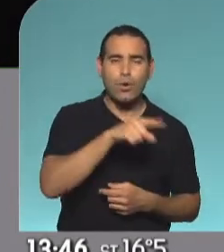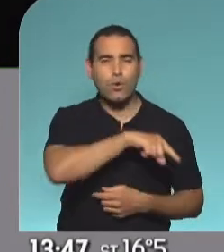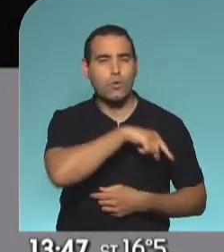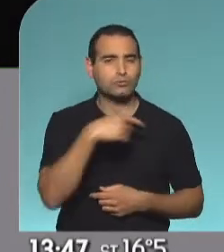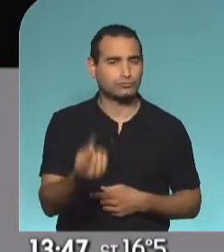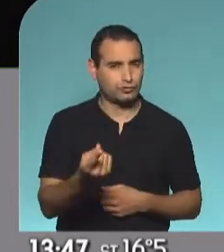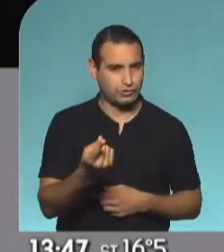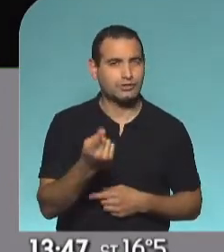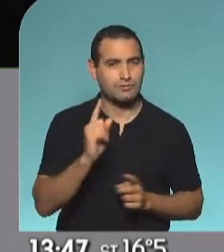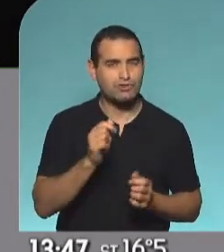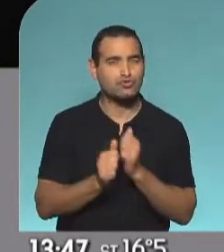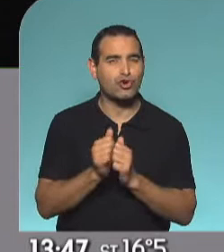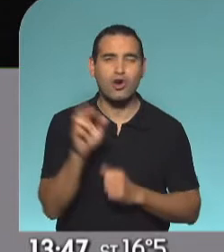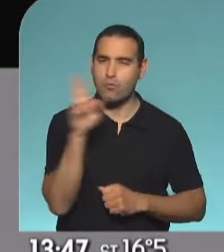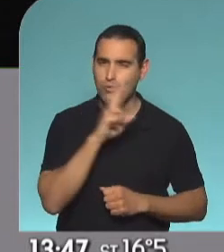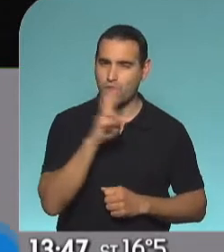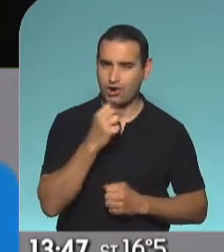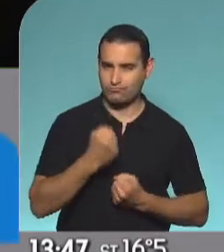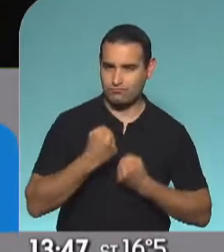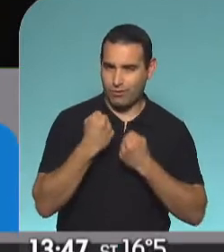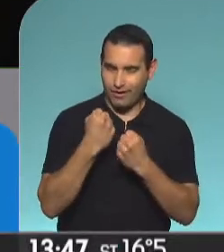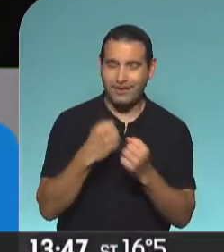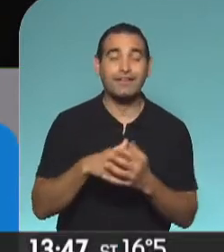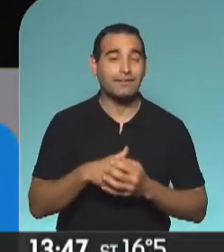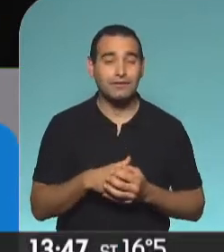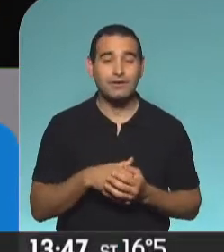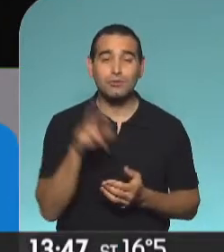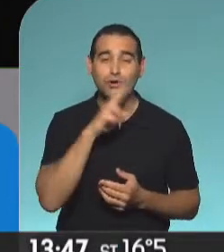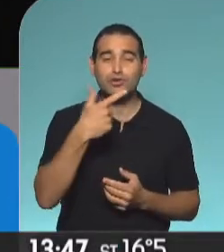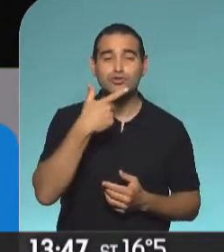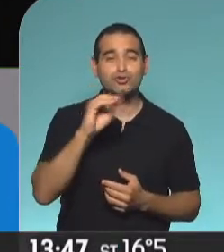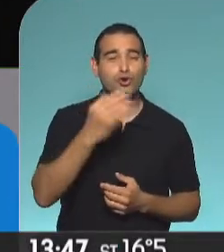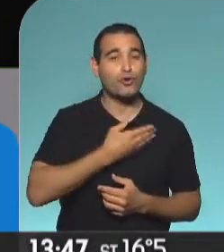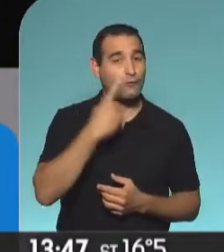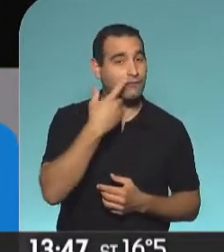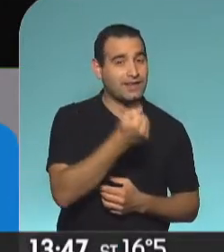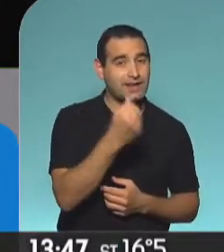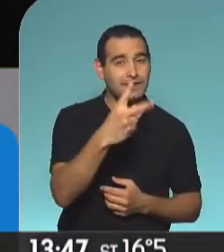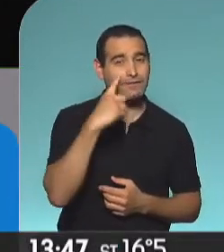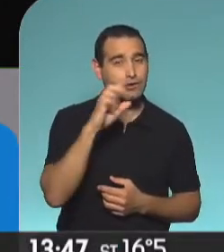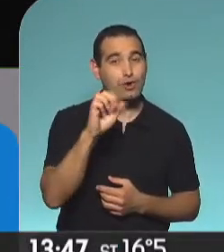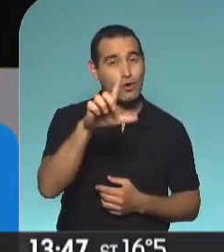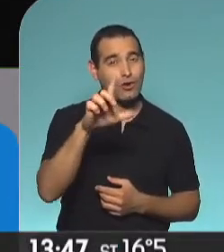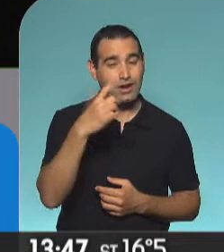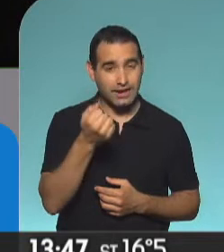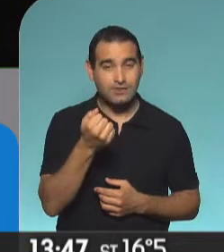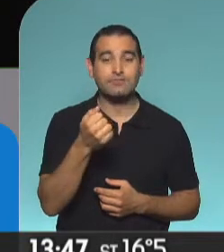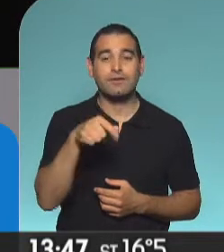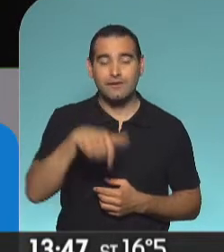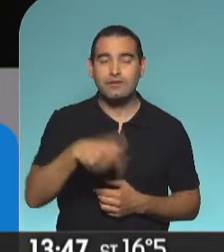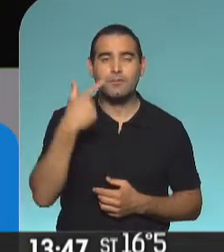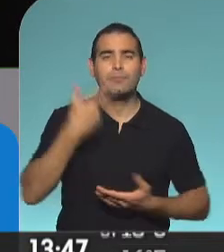otra historia de mujeres y poderosas, y en este caso voy a hablar de Sofía Viola, quien junto a León y Zumbo va a estar